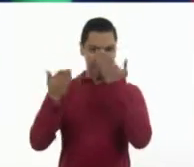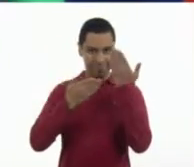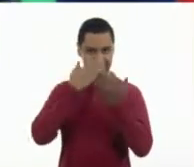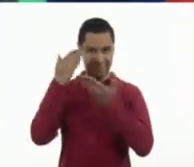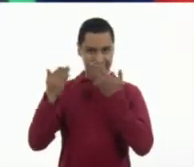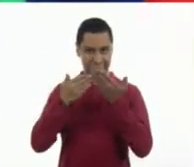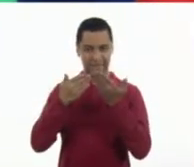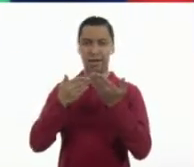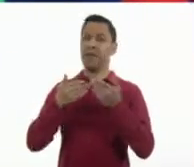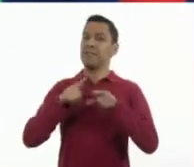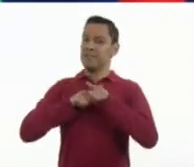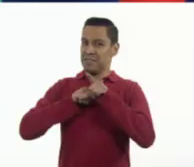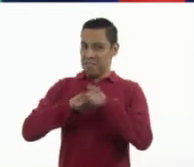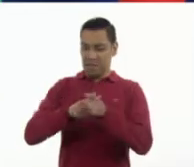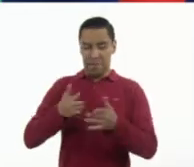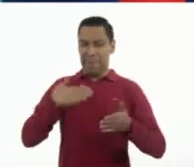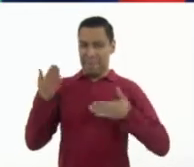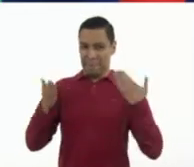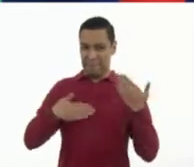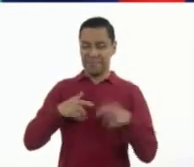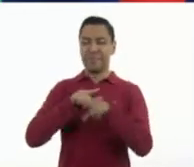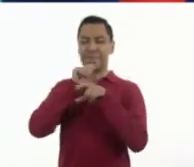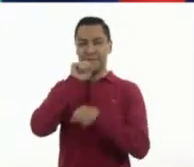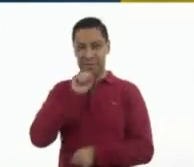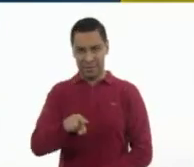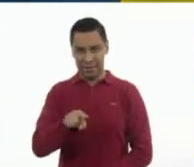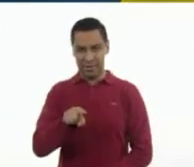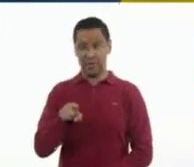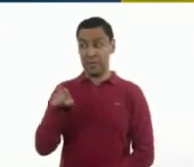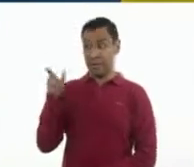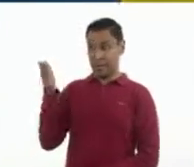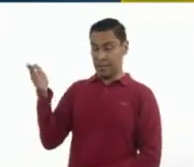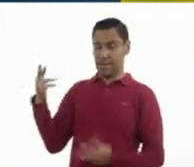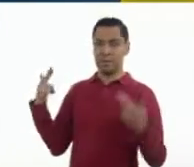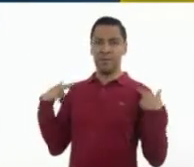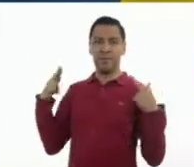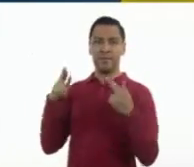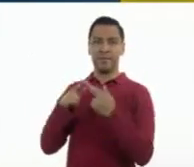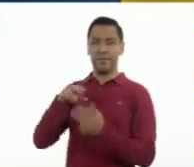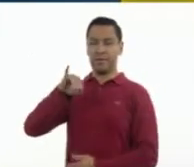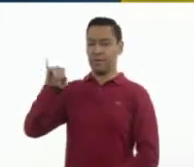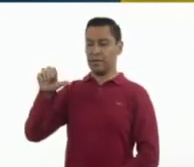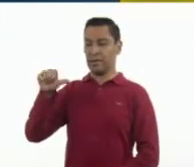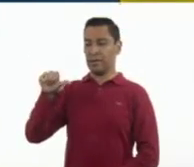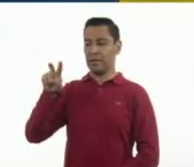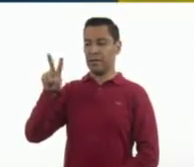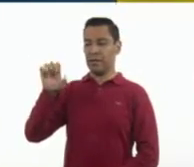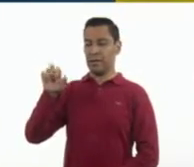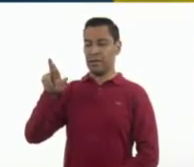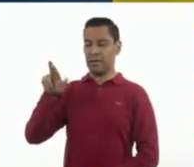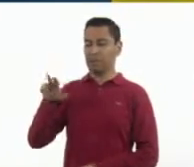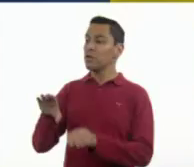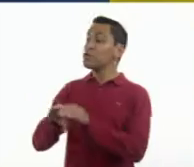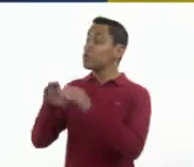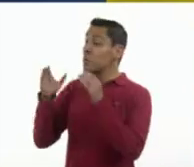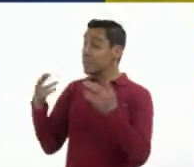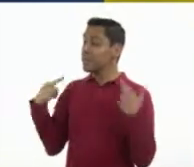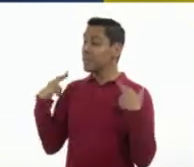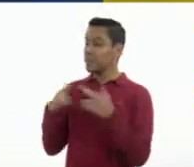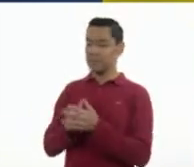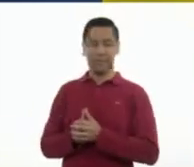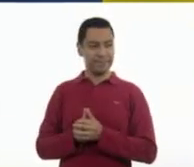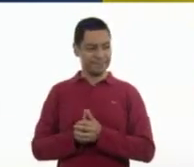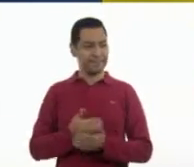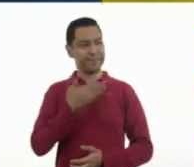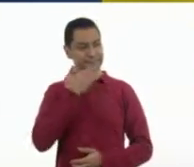nuestros hogares. Hoy nos acompaña el profesor Javier Olivares Sánchez. ¿Cómo está, profesor? Muy buen día, Juan,